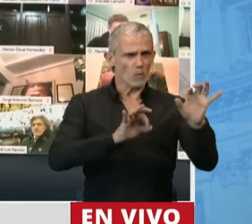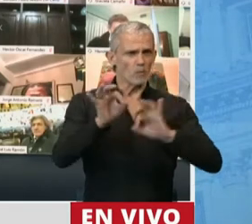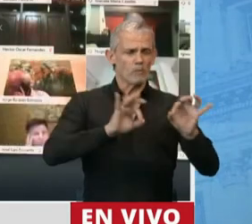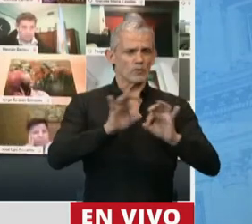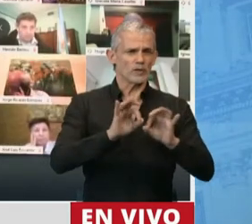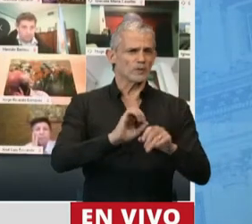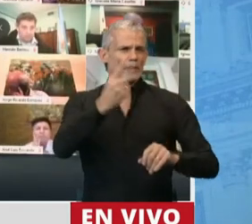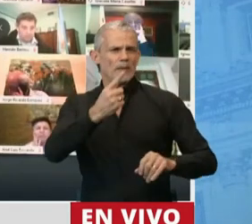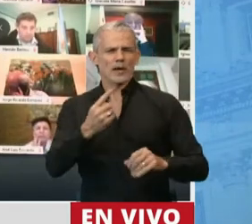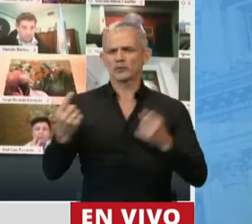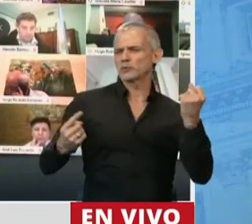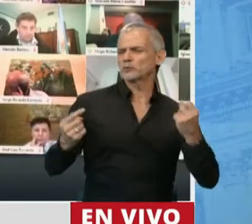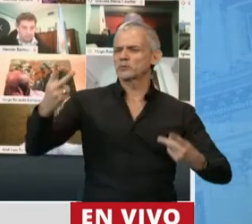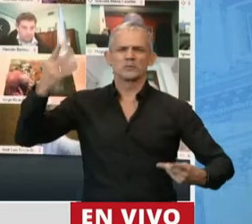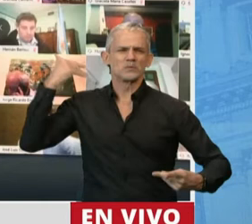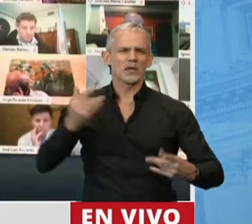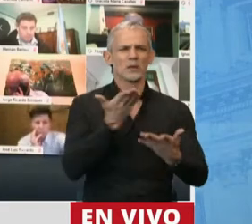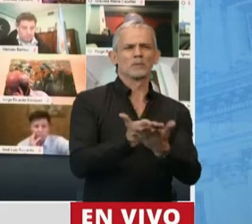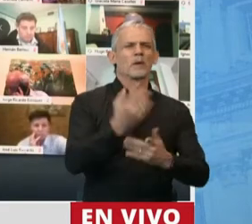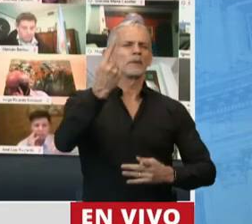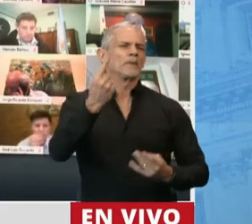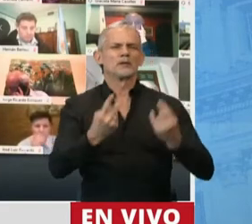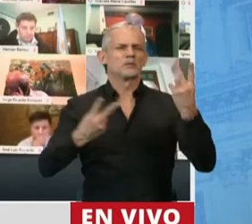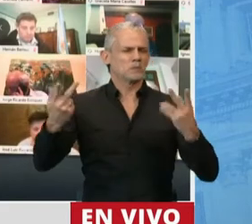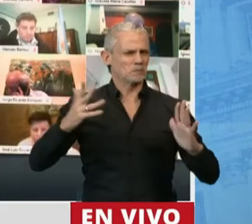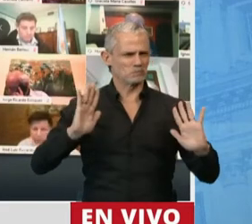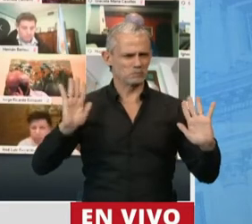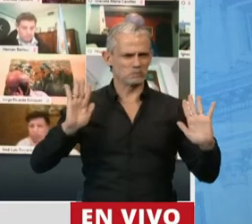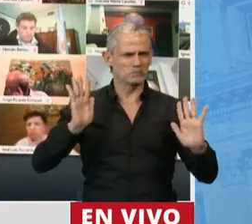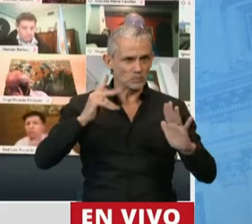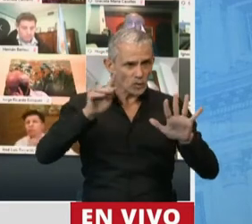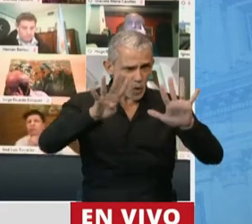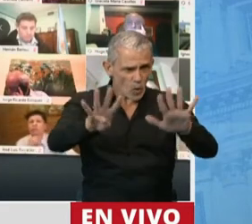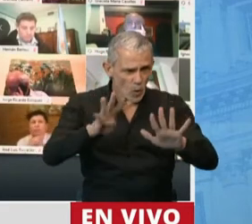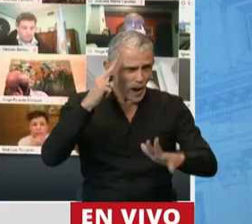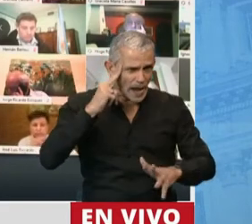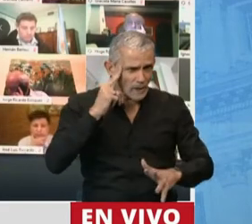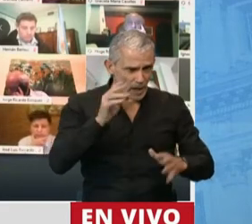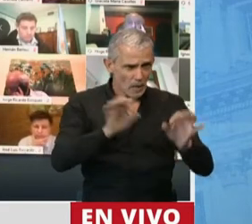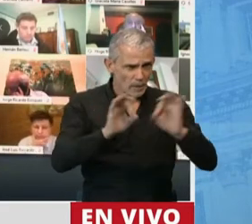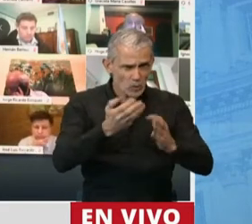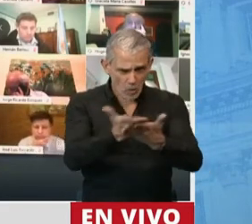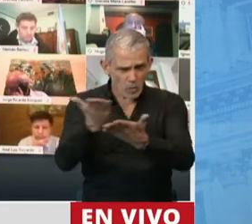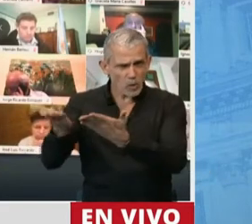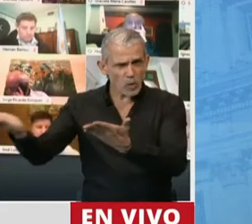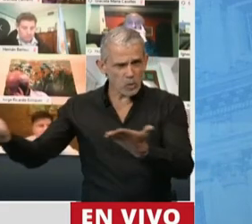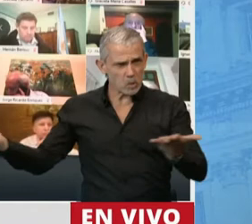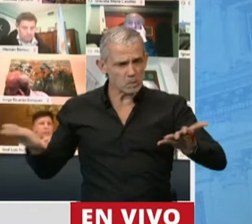primeros, cuáles se habían presentado. Es cierto, hay nueve proyectos presentados, más de 50